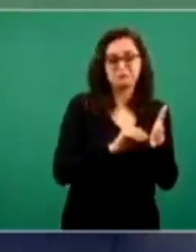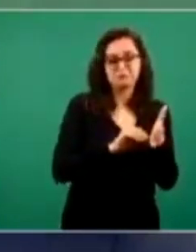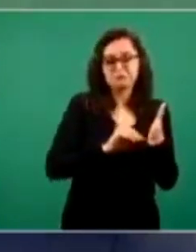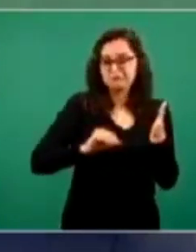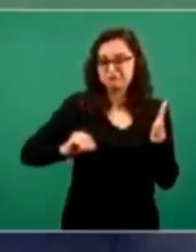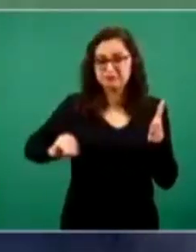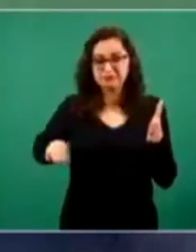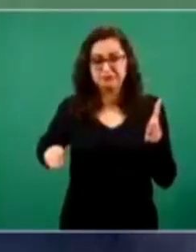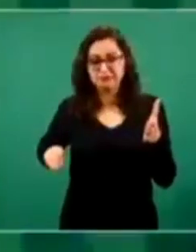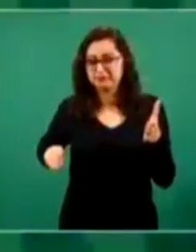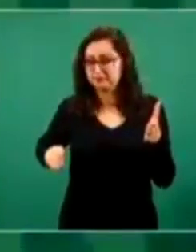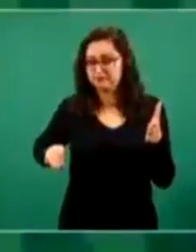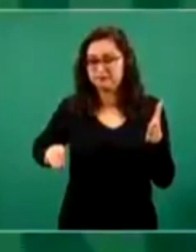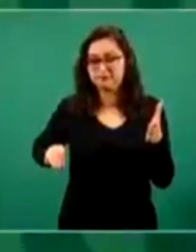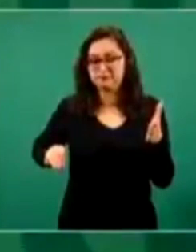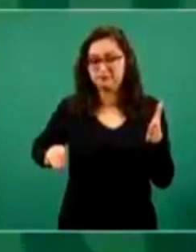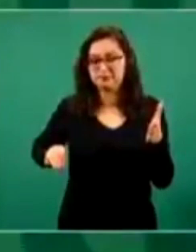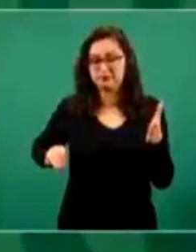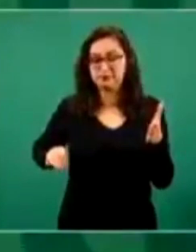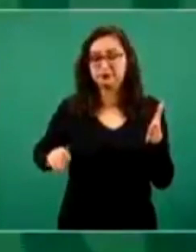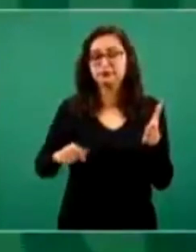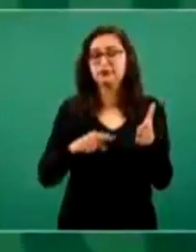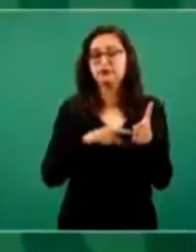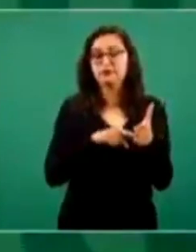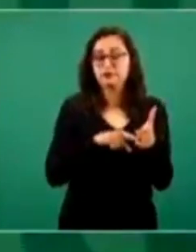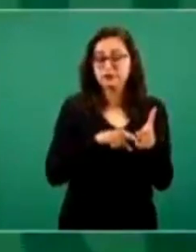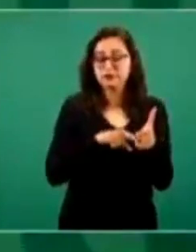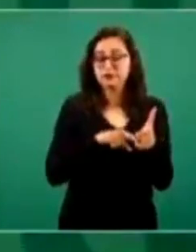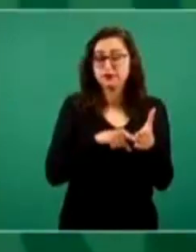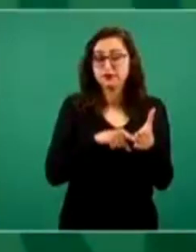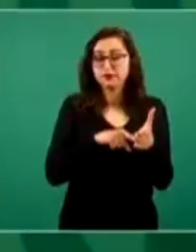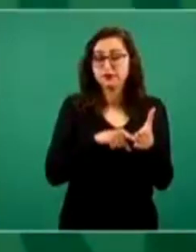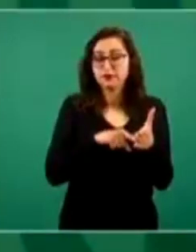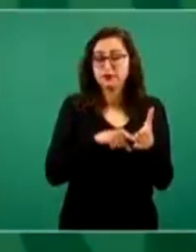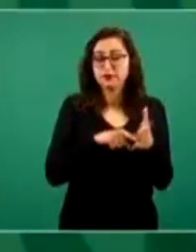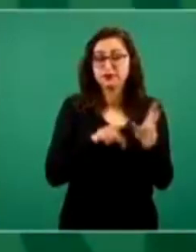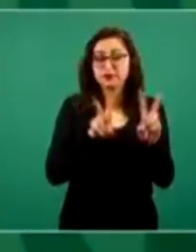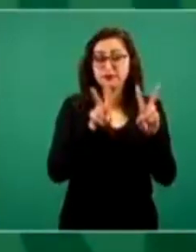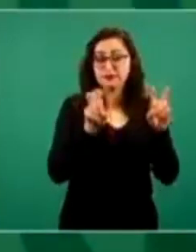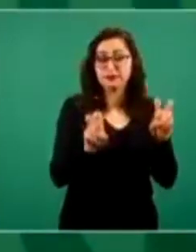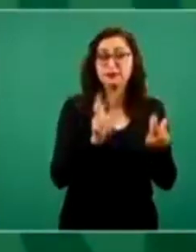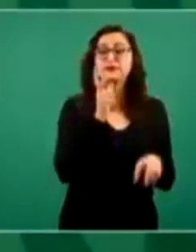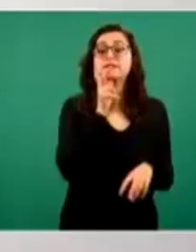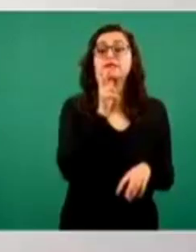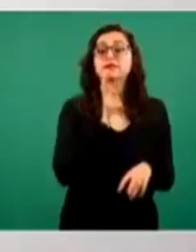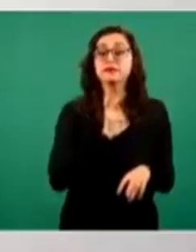acuerdo y que en materia de petróleo